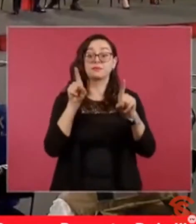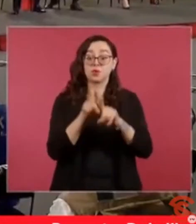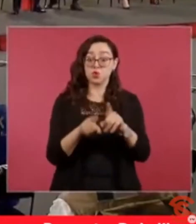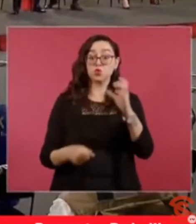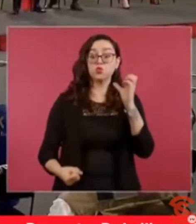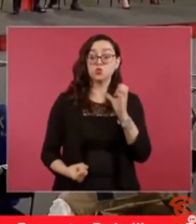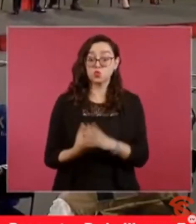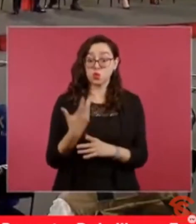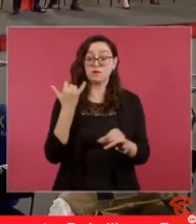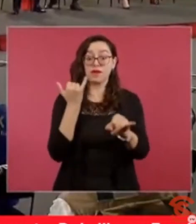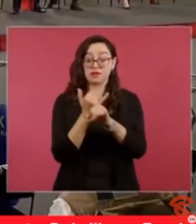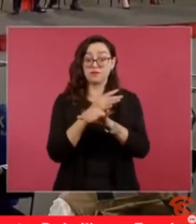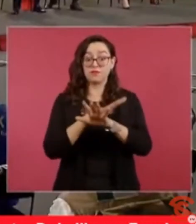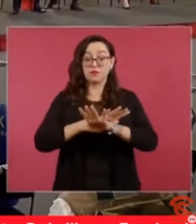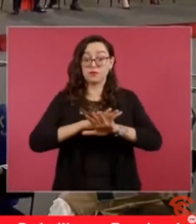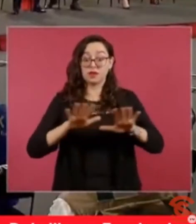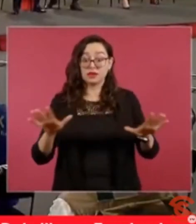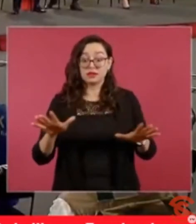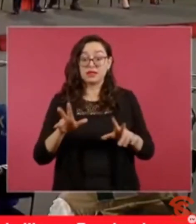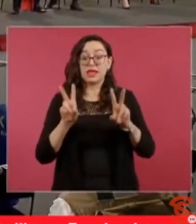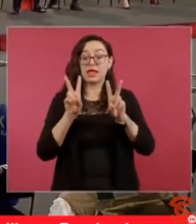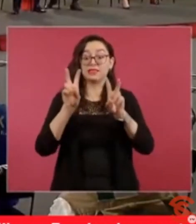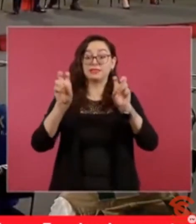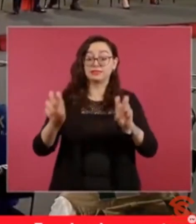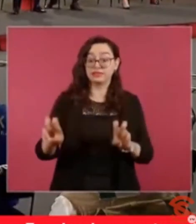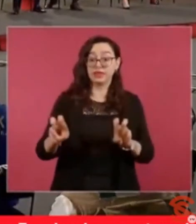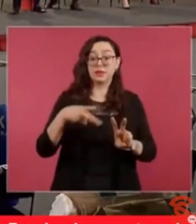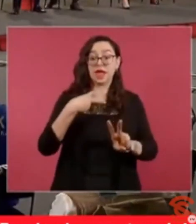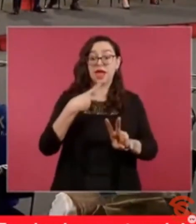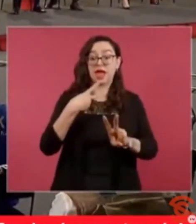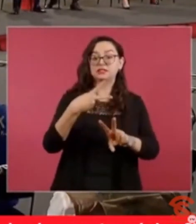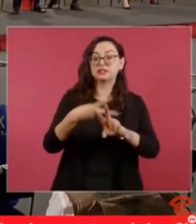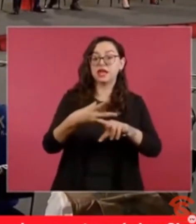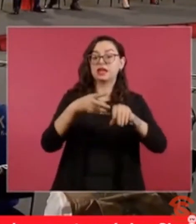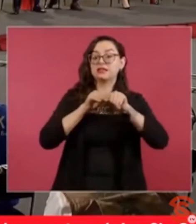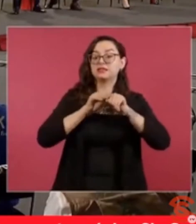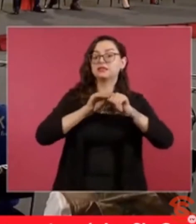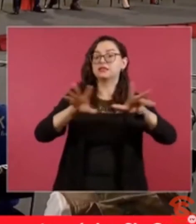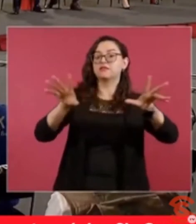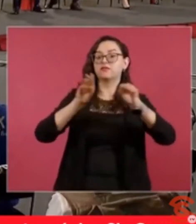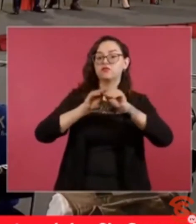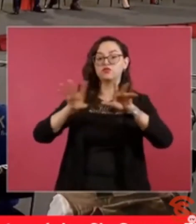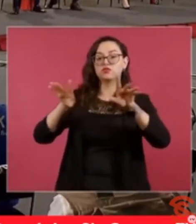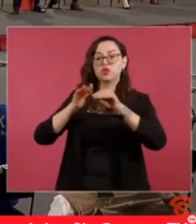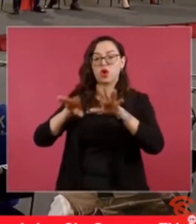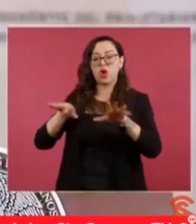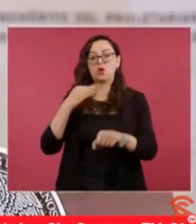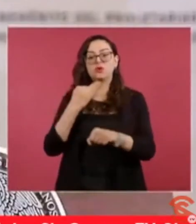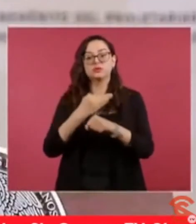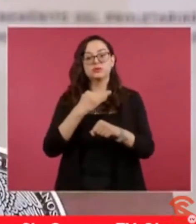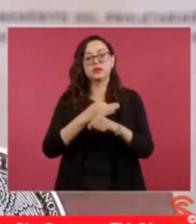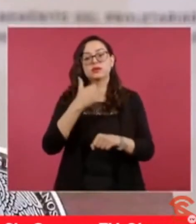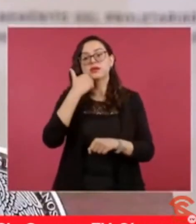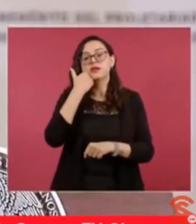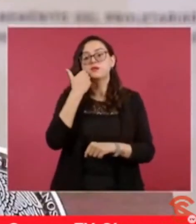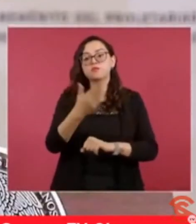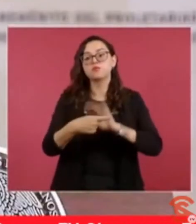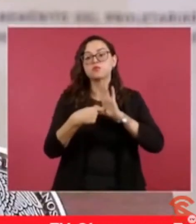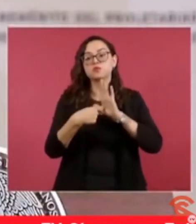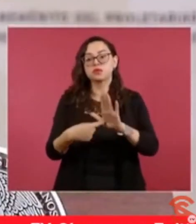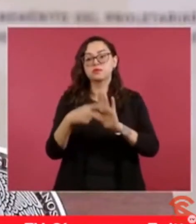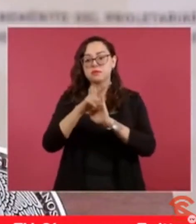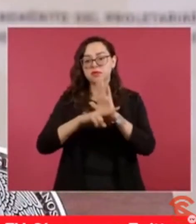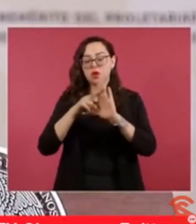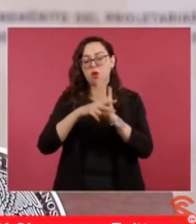cómo funciona la campaña de narcopresidente. Ahora les vamos a mostrar un video del analista Julián